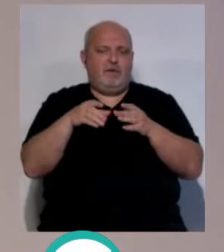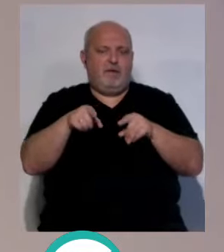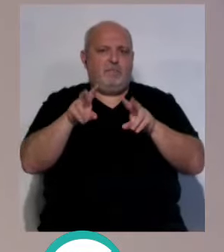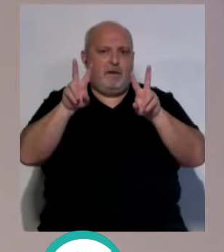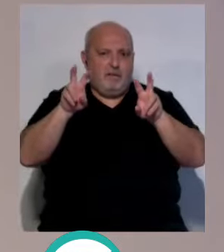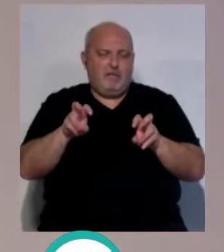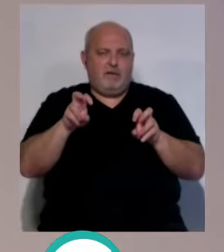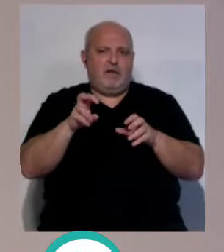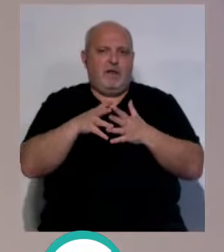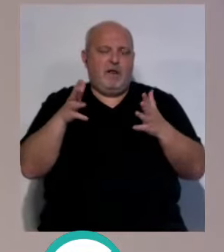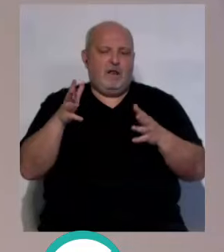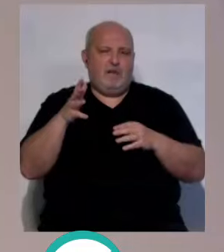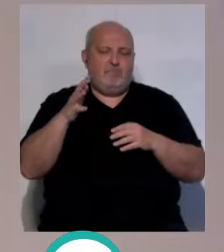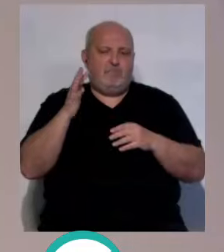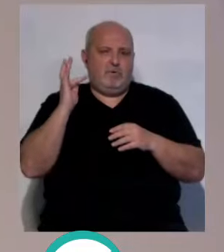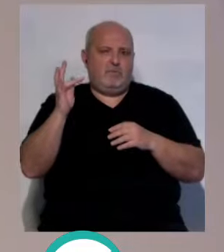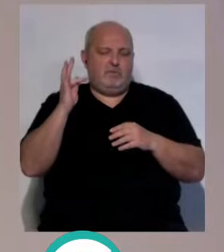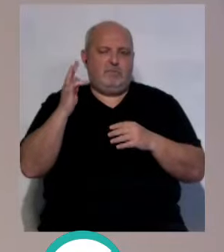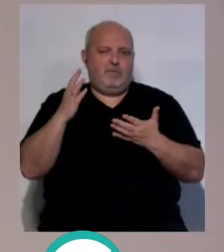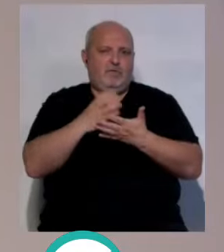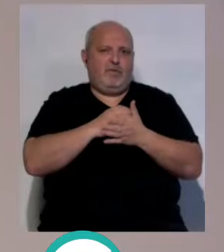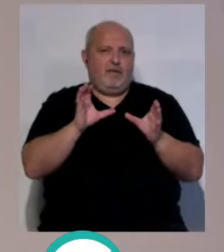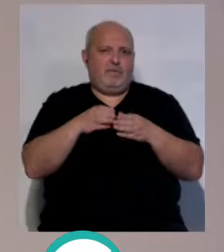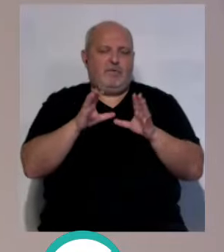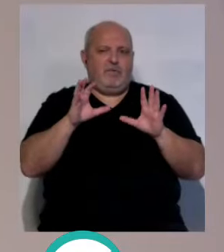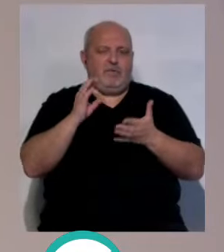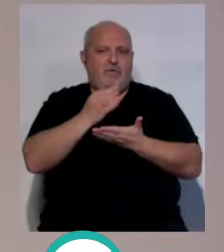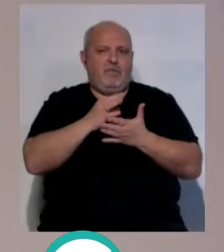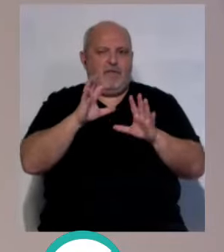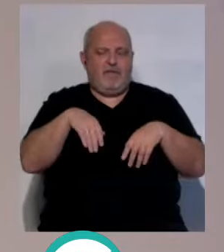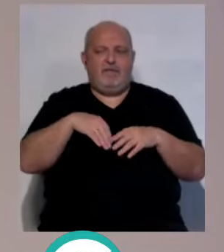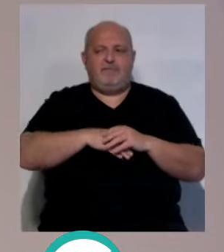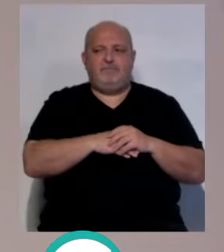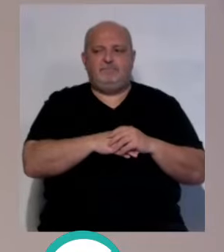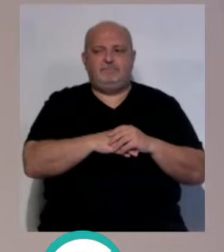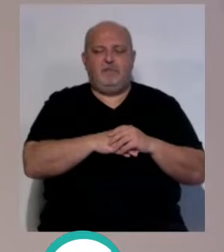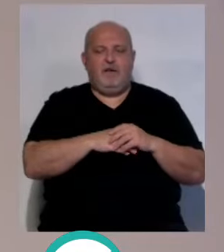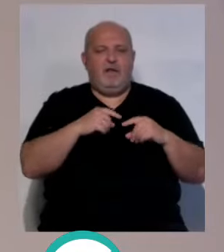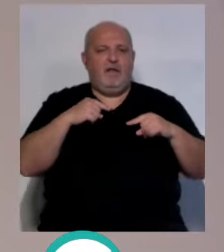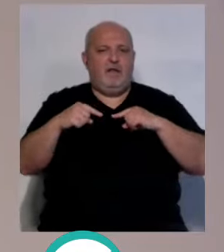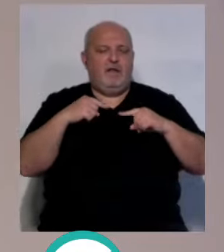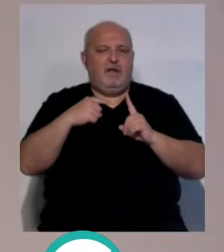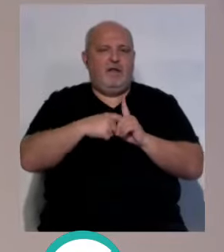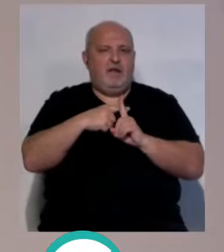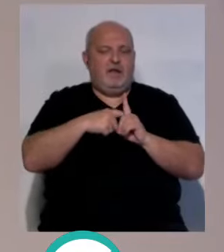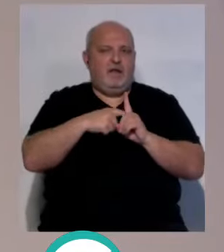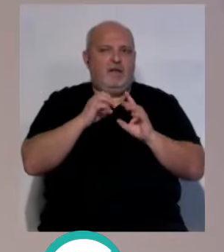para mí es una garantía grande para el equipo de Ciudad de Cádiz, para los chavales, porque tener un entrador de ese nivel